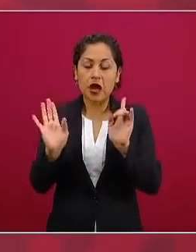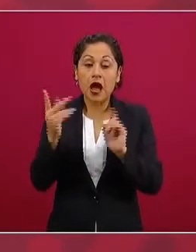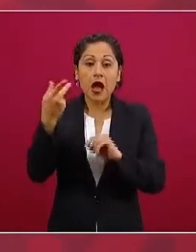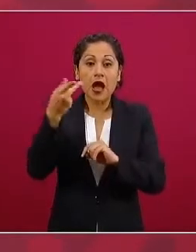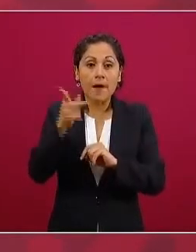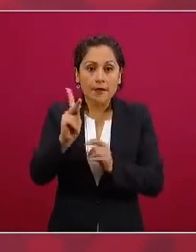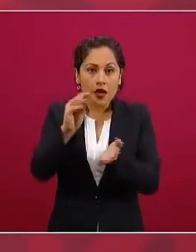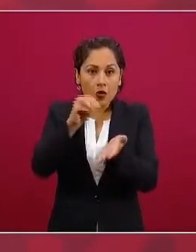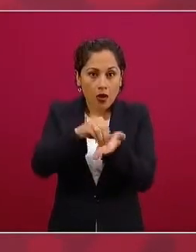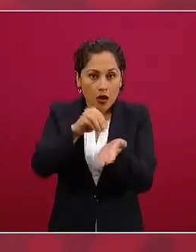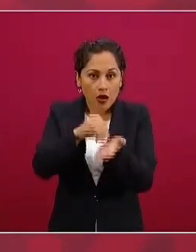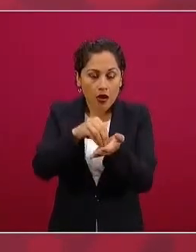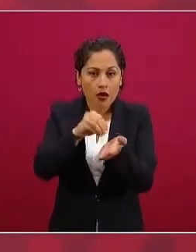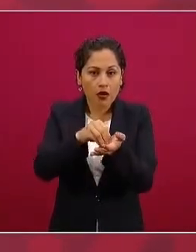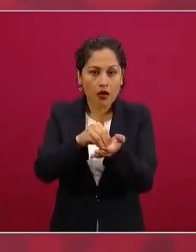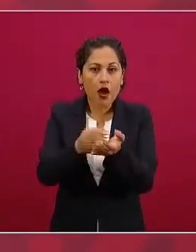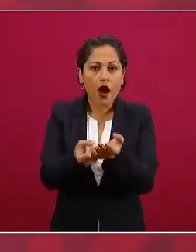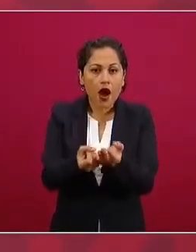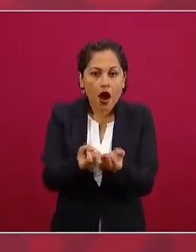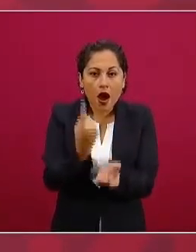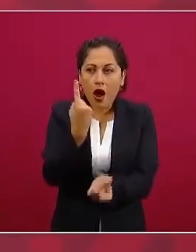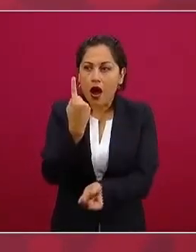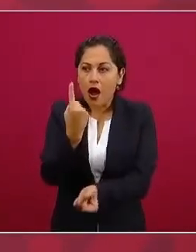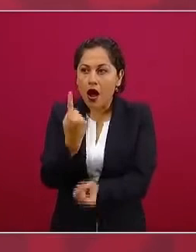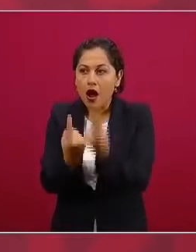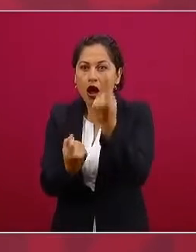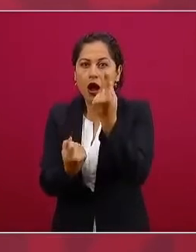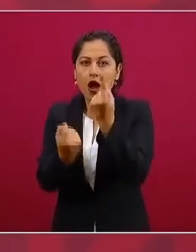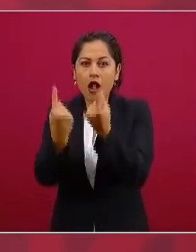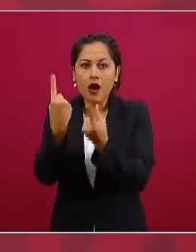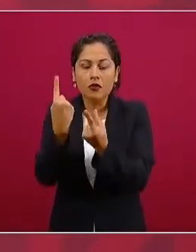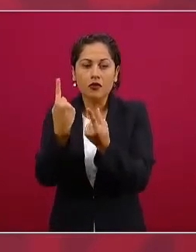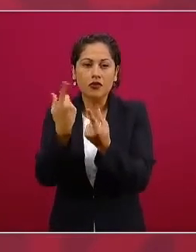nosotros nos defienden